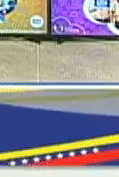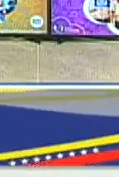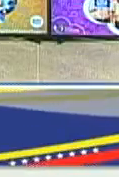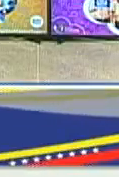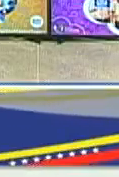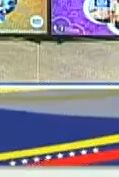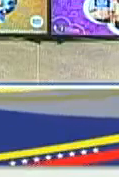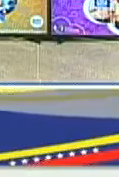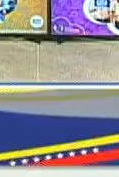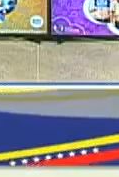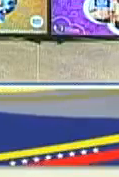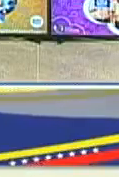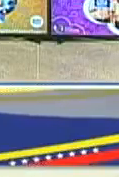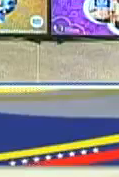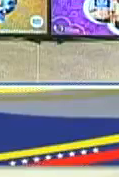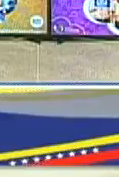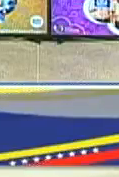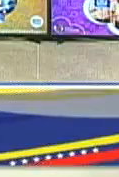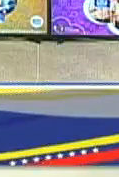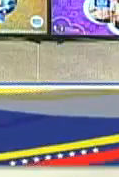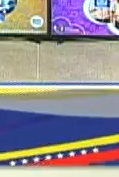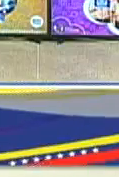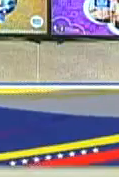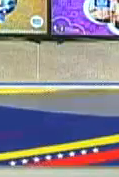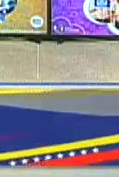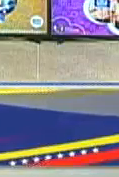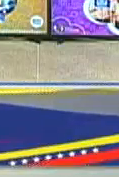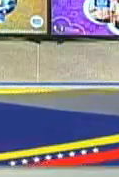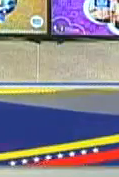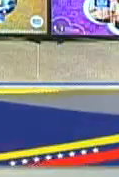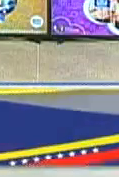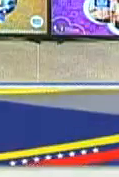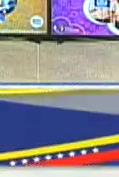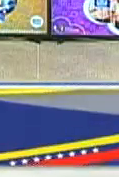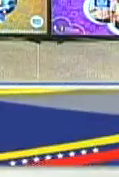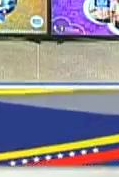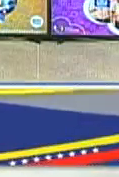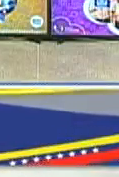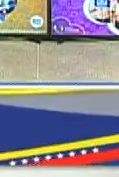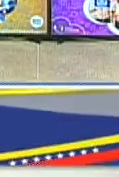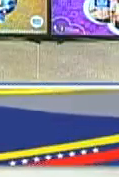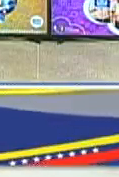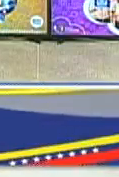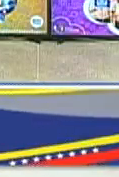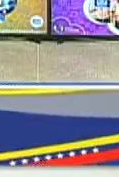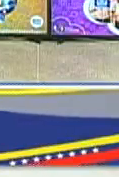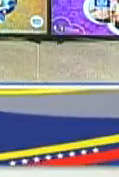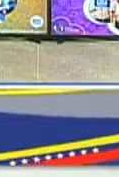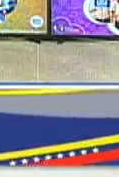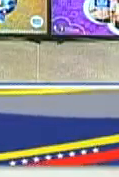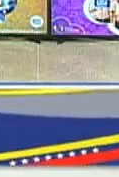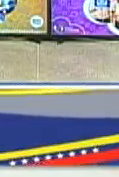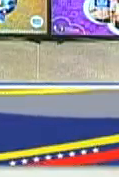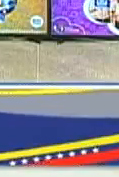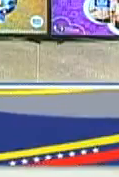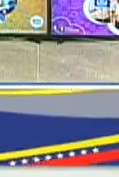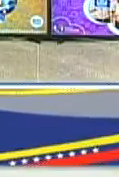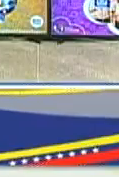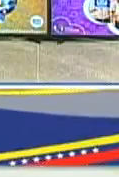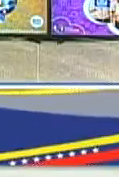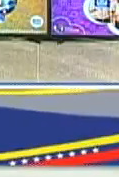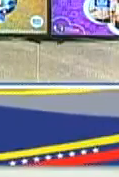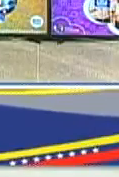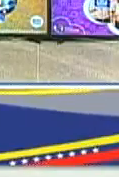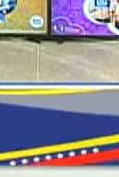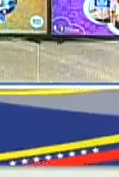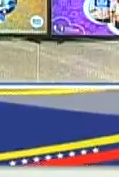porque se ha demostrado científicamente que la vacuna pierde su efectividad las vacunas que existen hoy por hoy